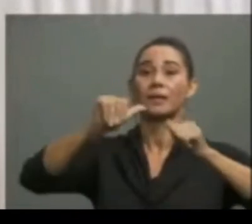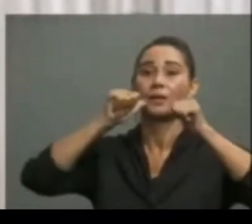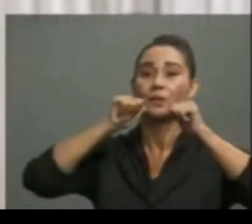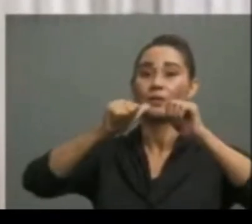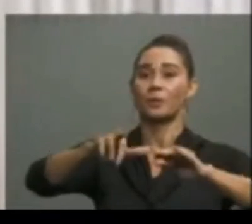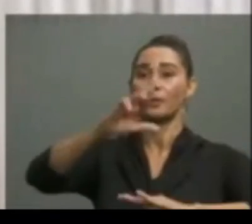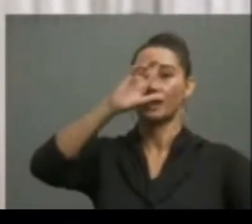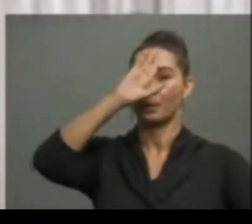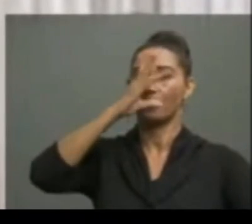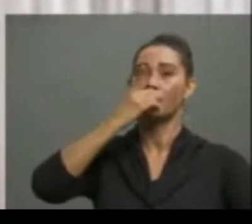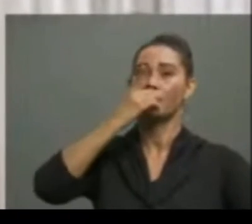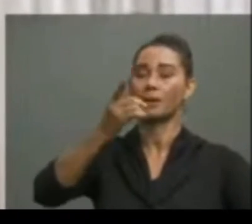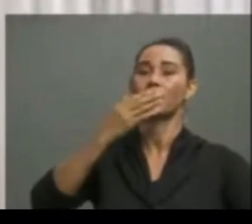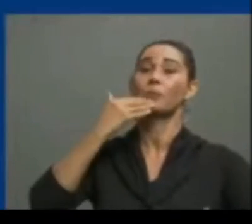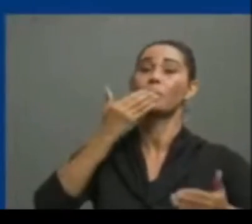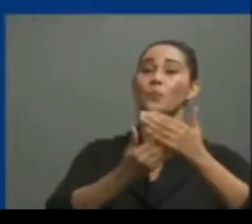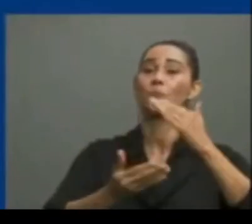al pueblo dominicano y muy buenas noches.